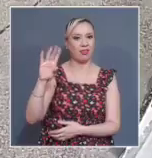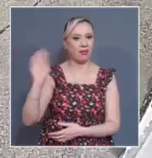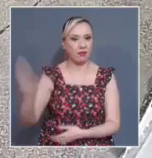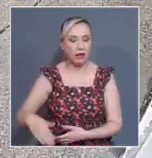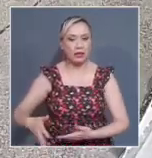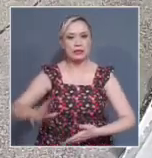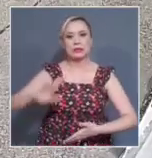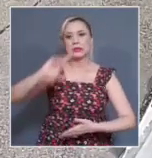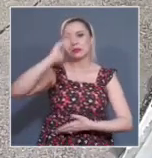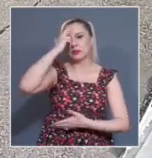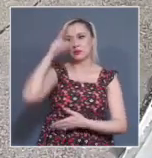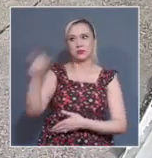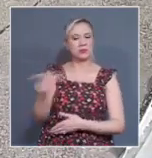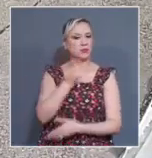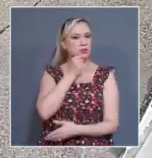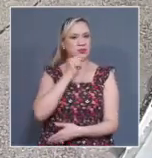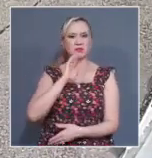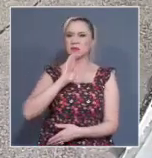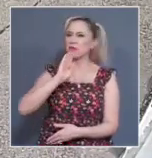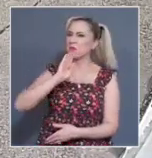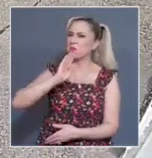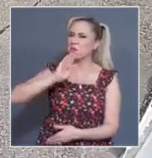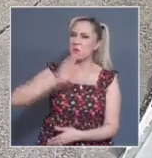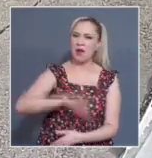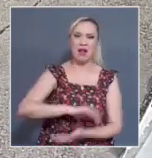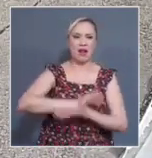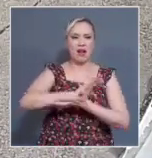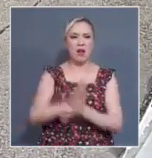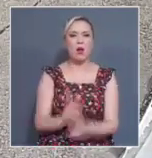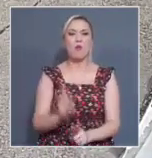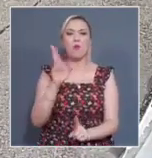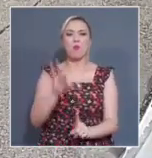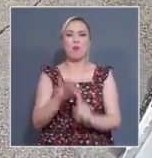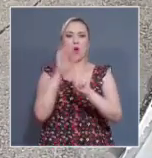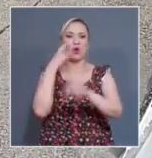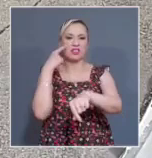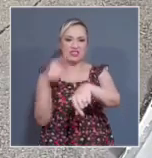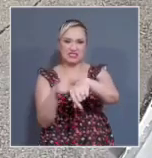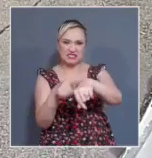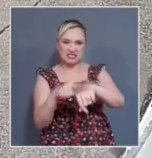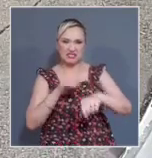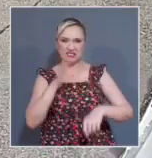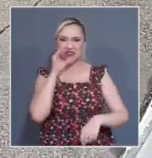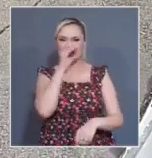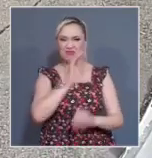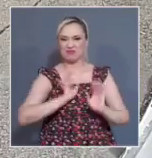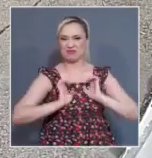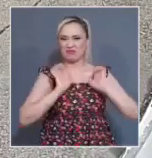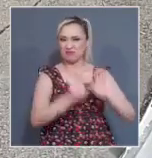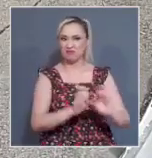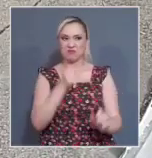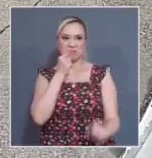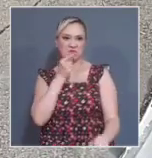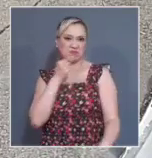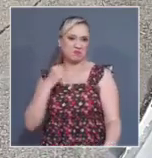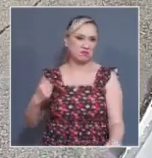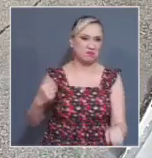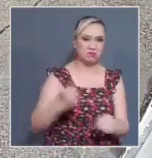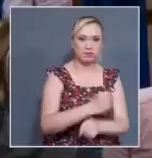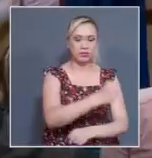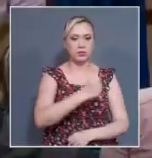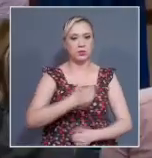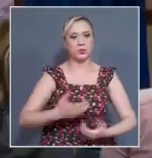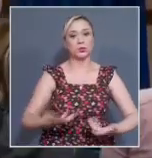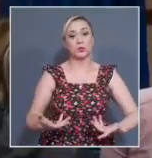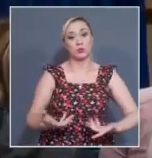Mediante un informe se reveló discriminación racial, abuso de fuerza excesiva y letal y diversas violaciones constitucionales. El fiscal general del